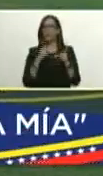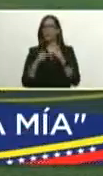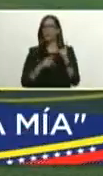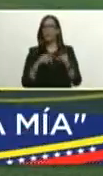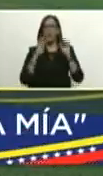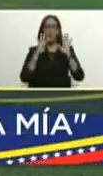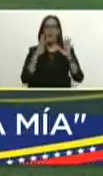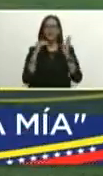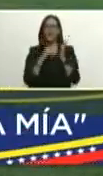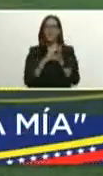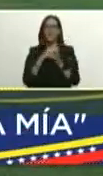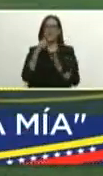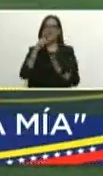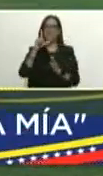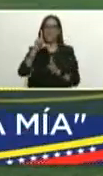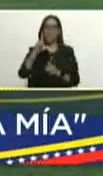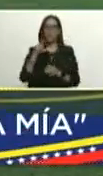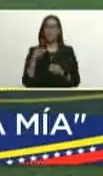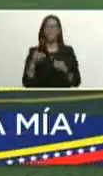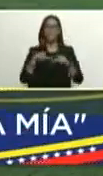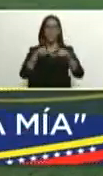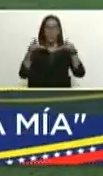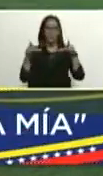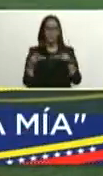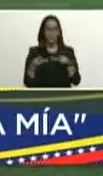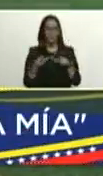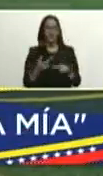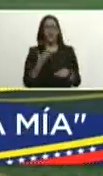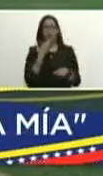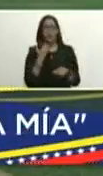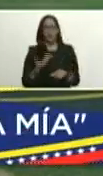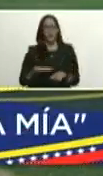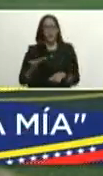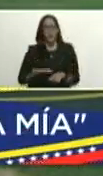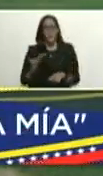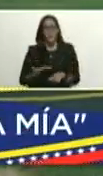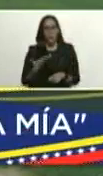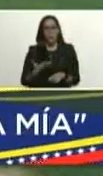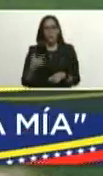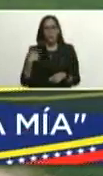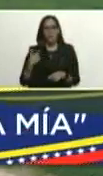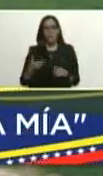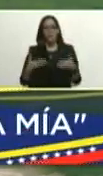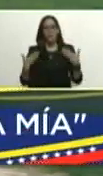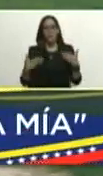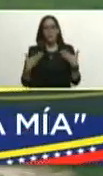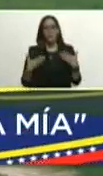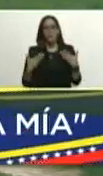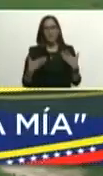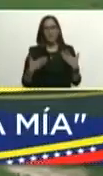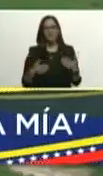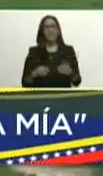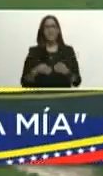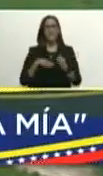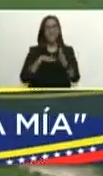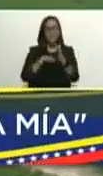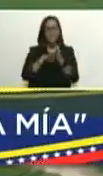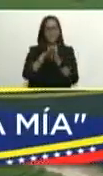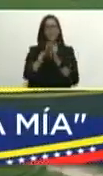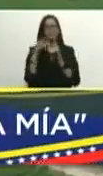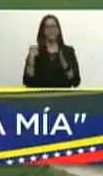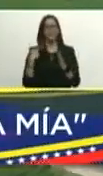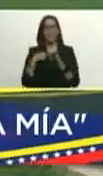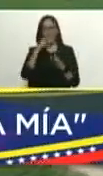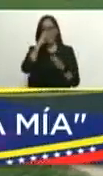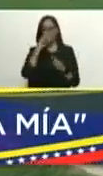9.000 kilos por hectárea y algo muy importante que nos tiene muy contentos que es el crecimiento que hemos tenido